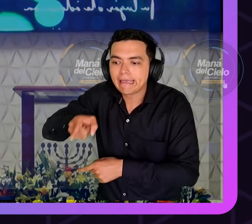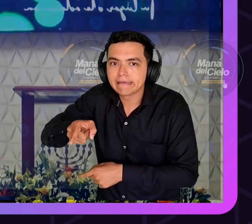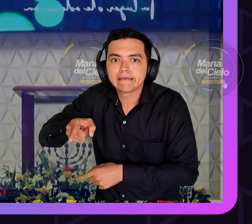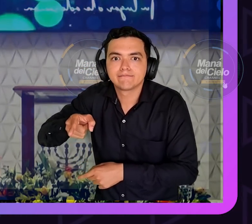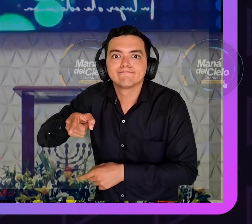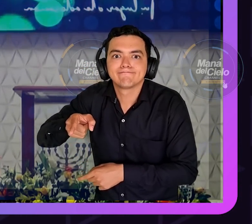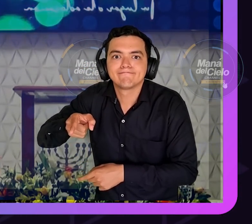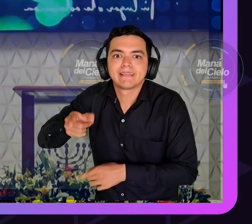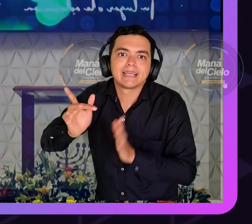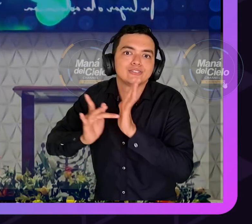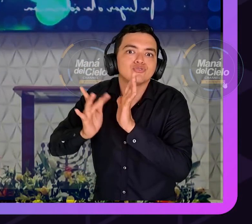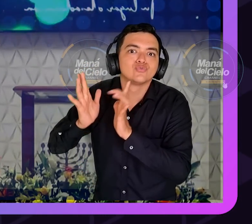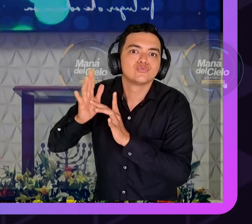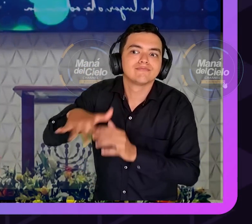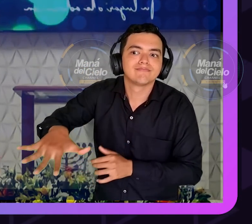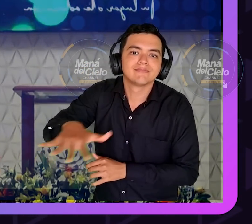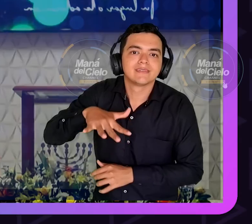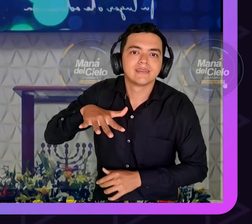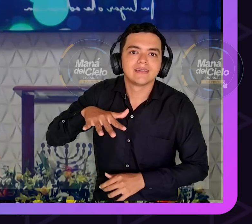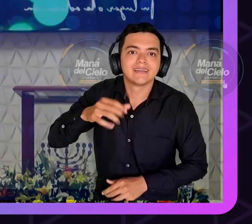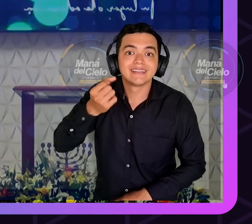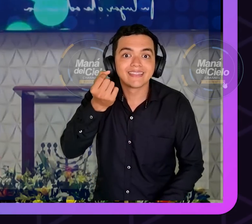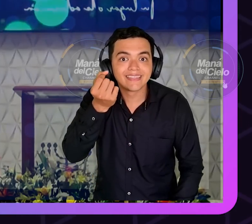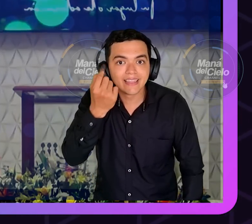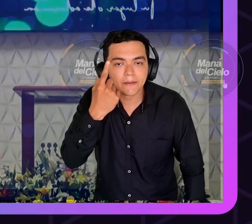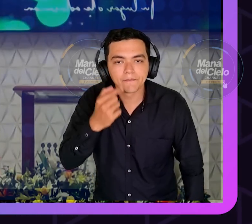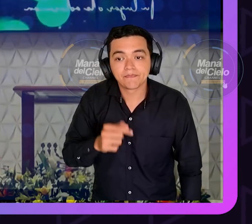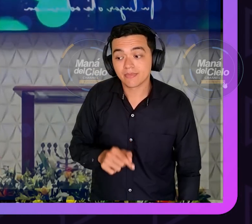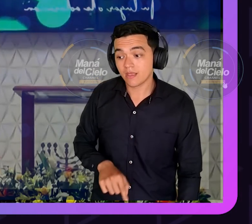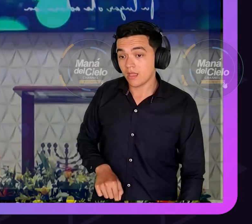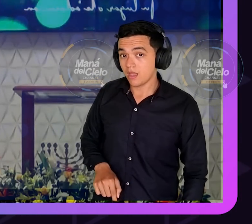para que le rompemos las piernas y ya está muerto déjalo ahí